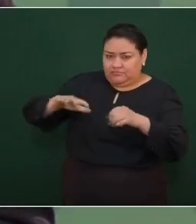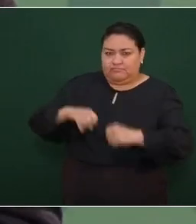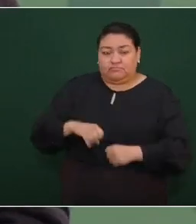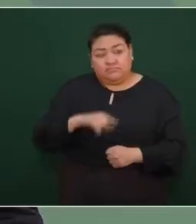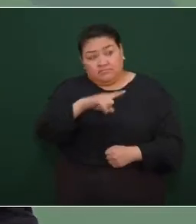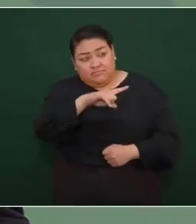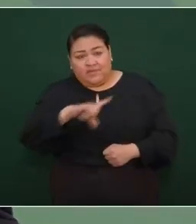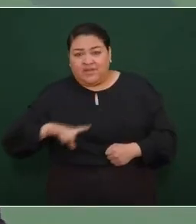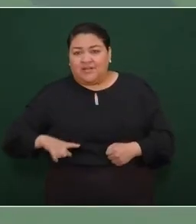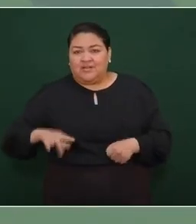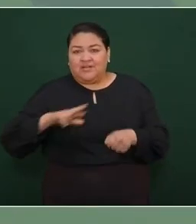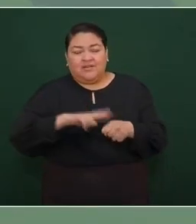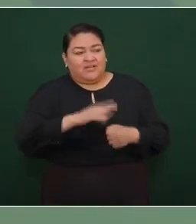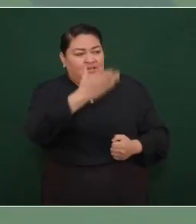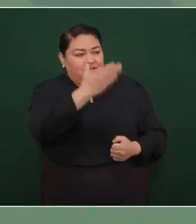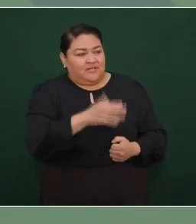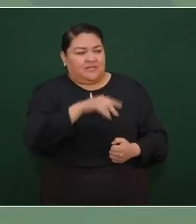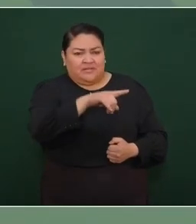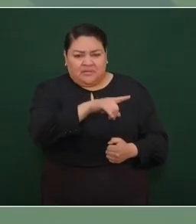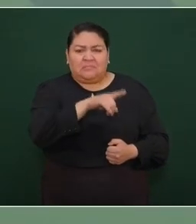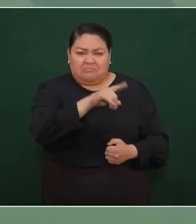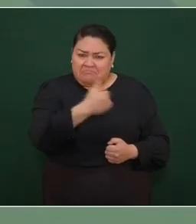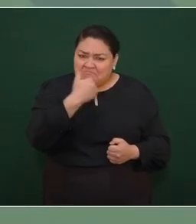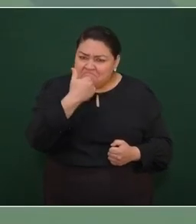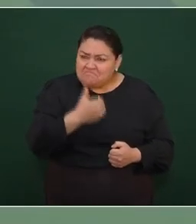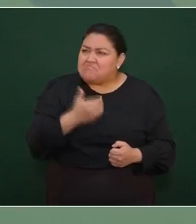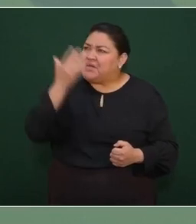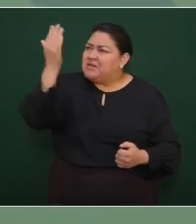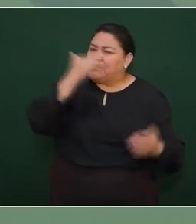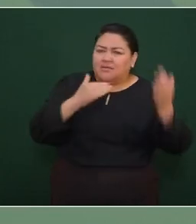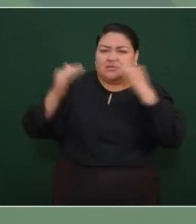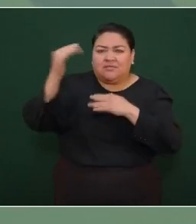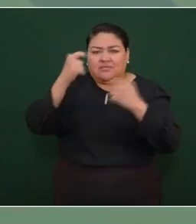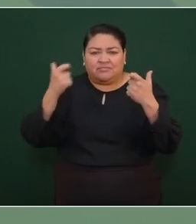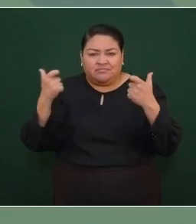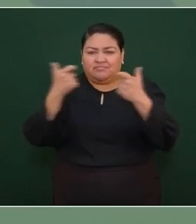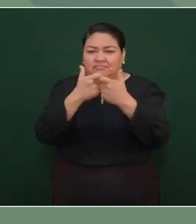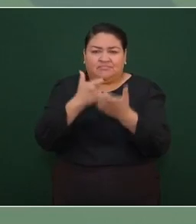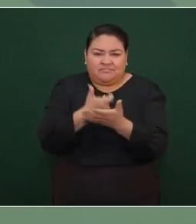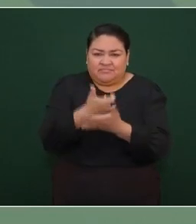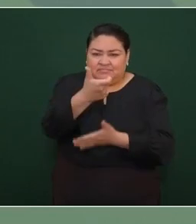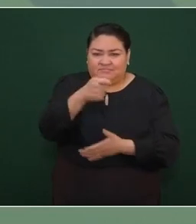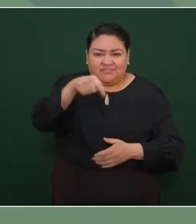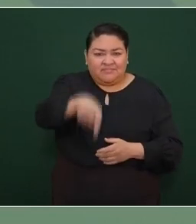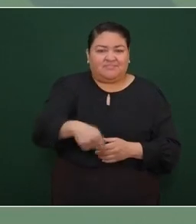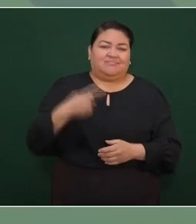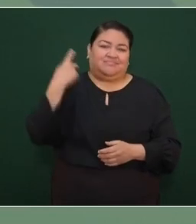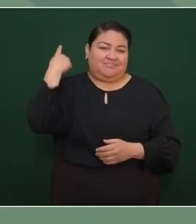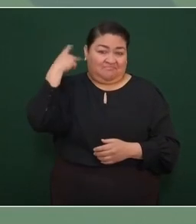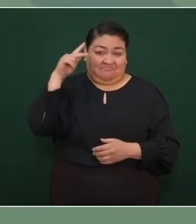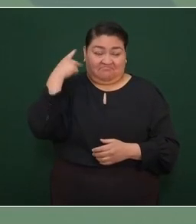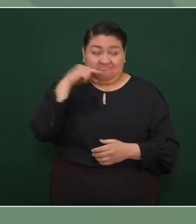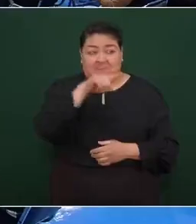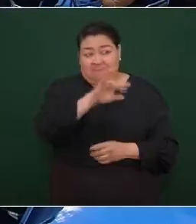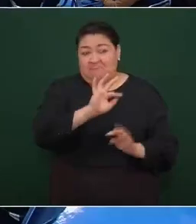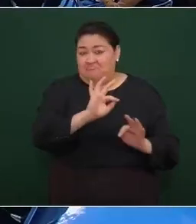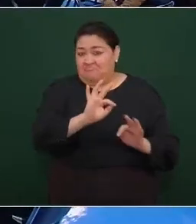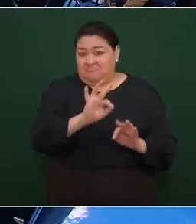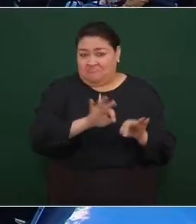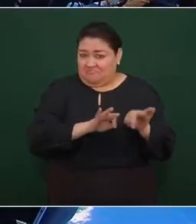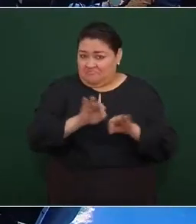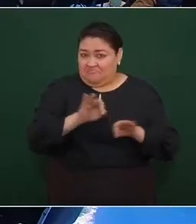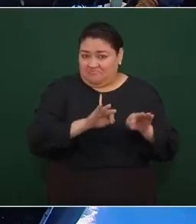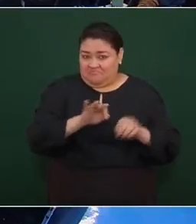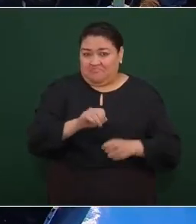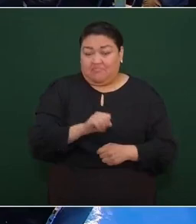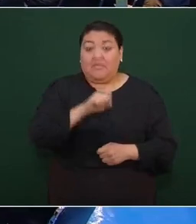buen promotor para atraer inversiones a Puebla esto que